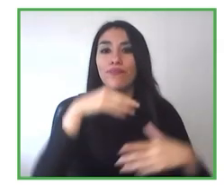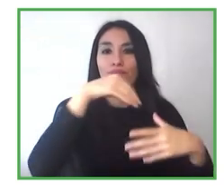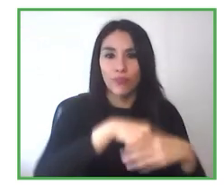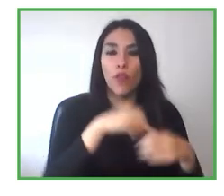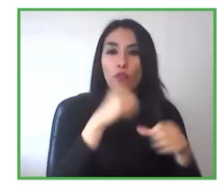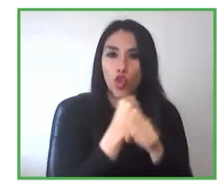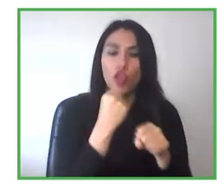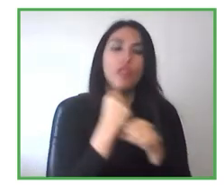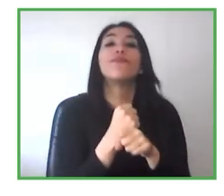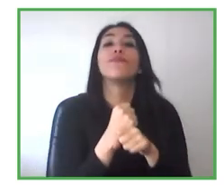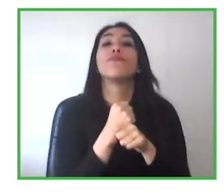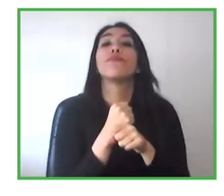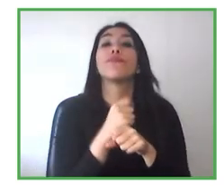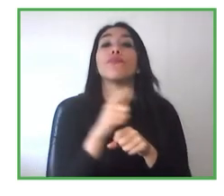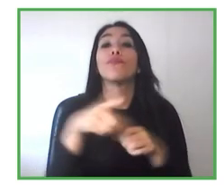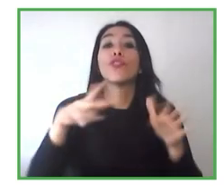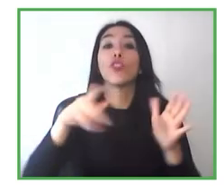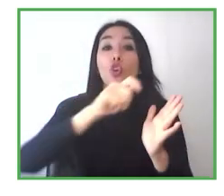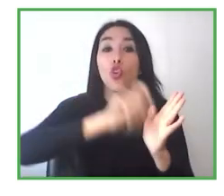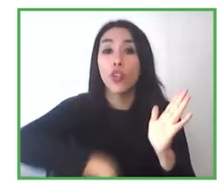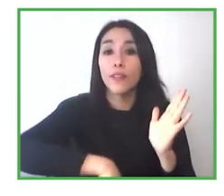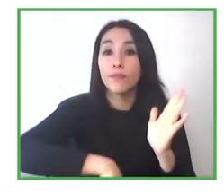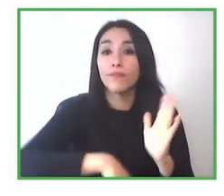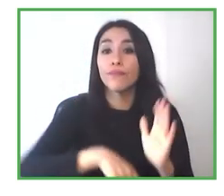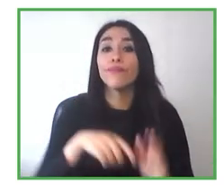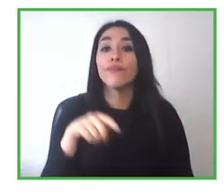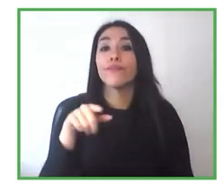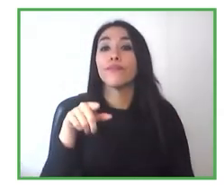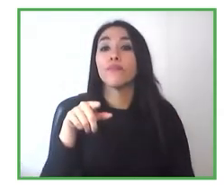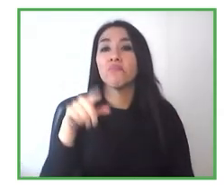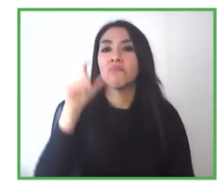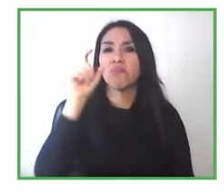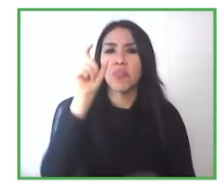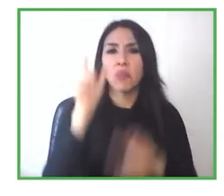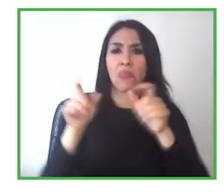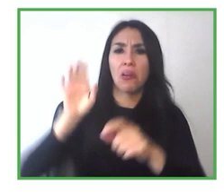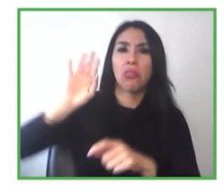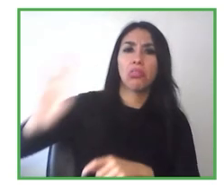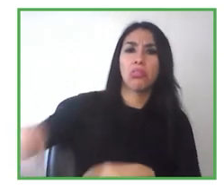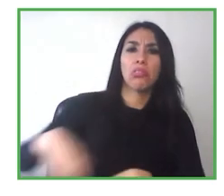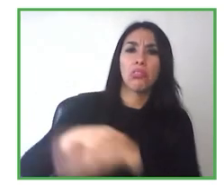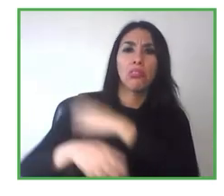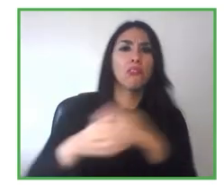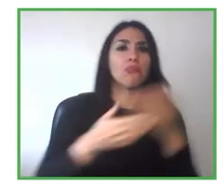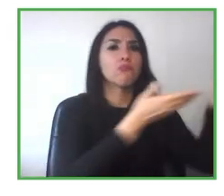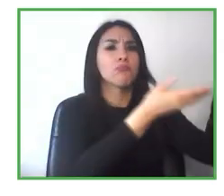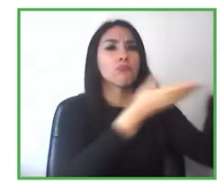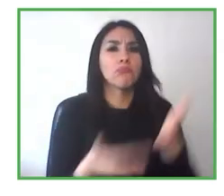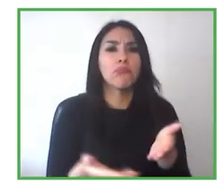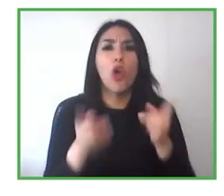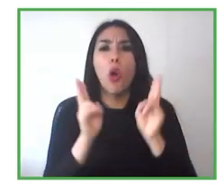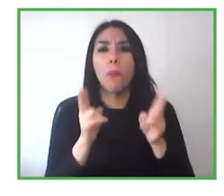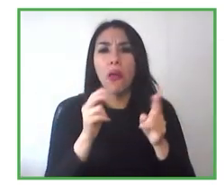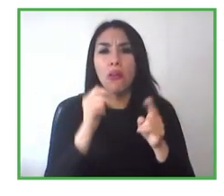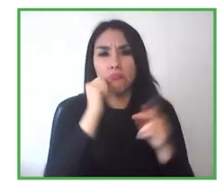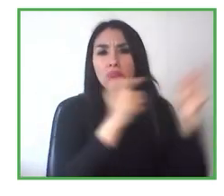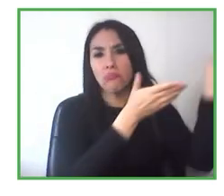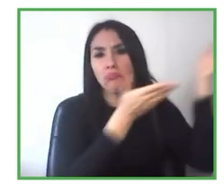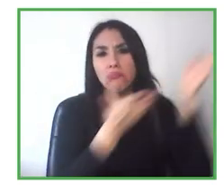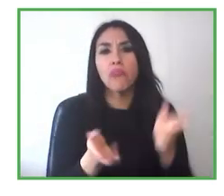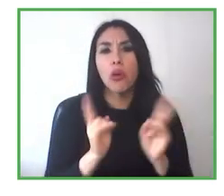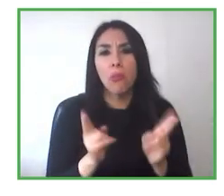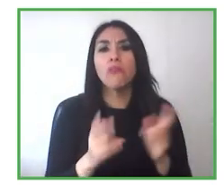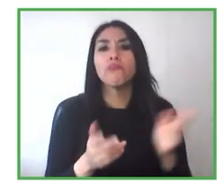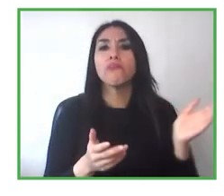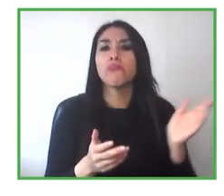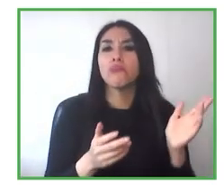personas con inclusión laboral. Por eso la modificación al Código del Trabajo, a la ley 21.275, que